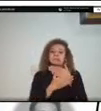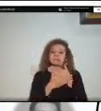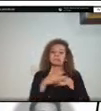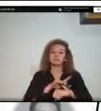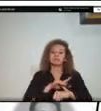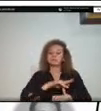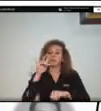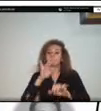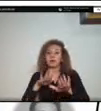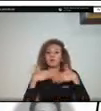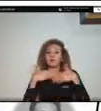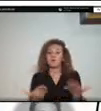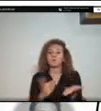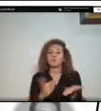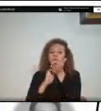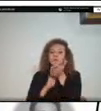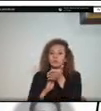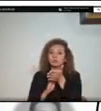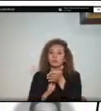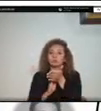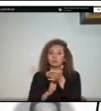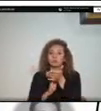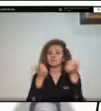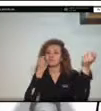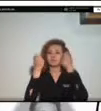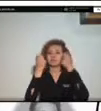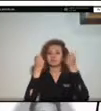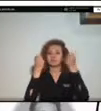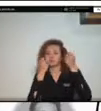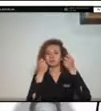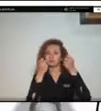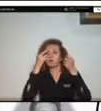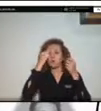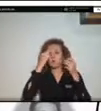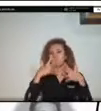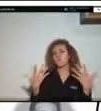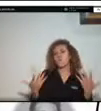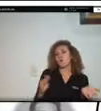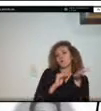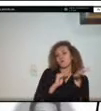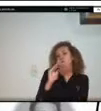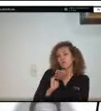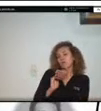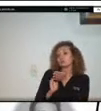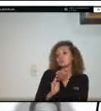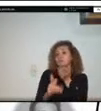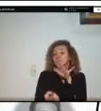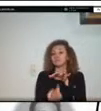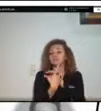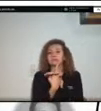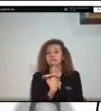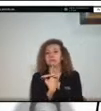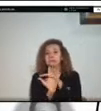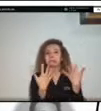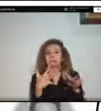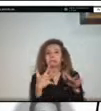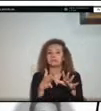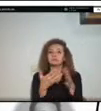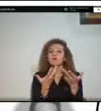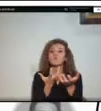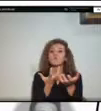equipamiento y de logística con limitaciones pero hay un buen inicio y todo esto con el apoyo por supuesto de los consejos de gestión del riesgo